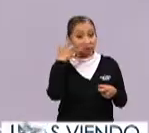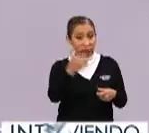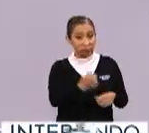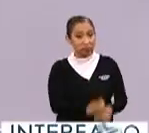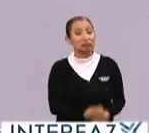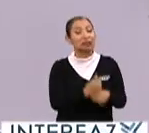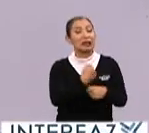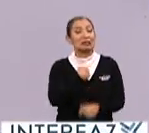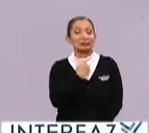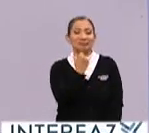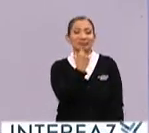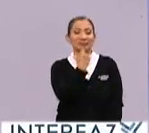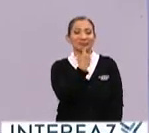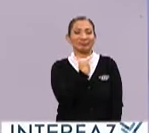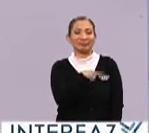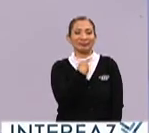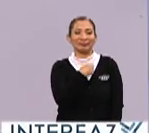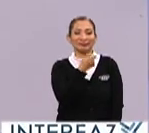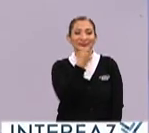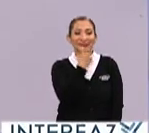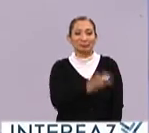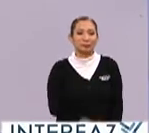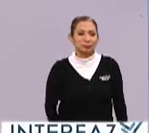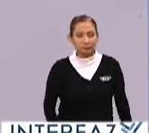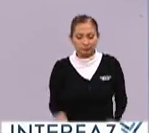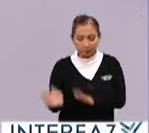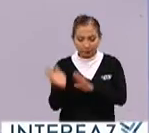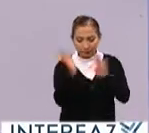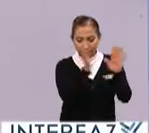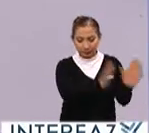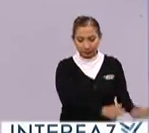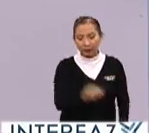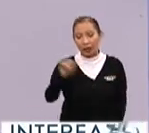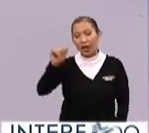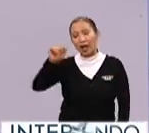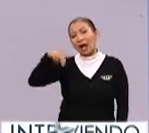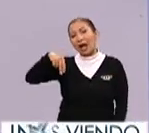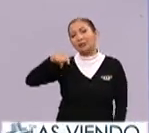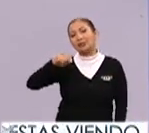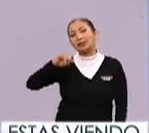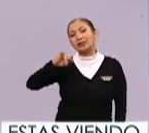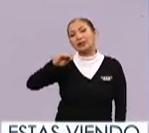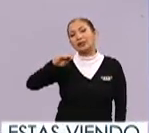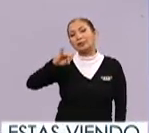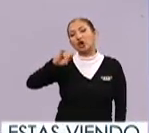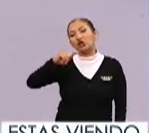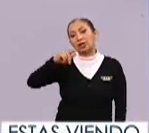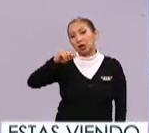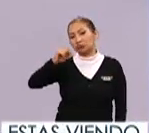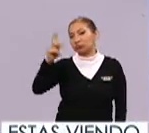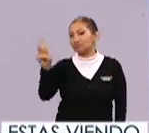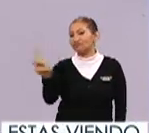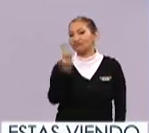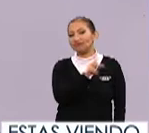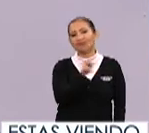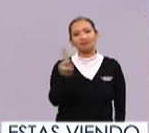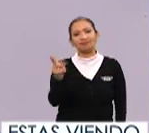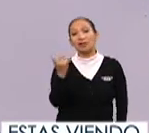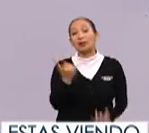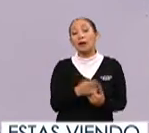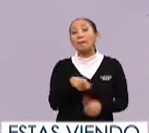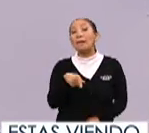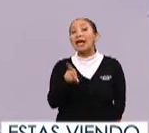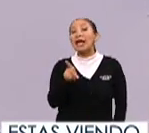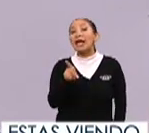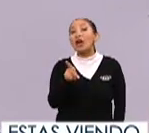consecuencias en ese momento pues es quien lo está tomando en el caso de los antibióticos también pasa exactamente lo mismo pero